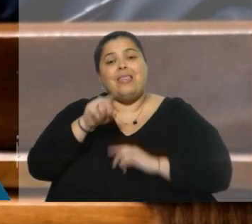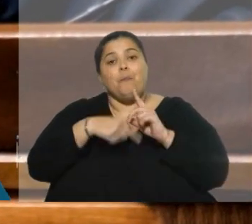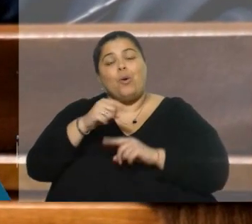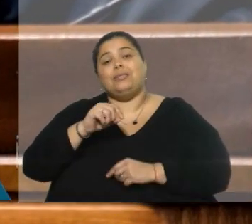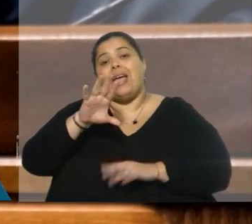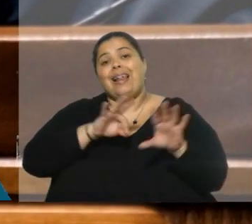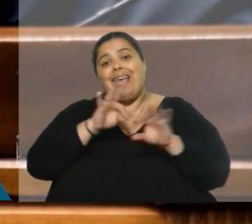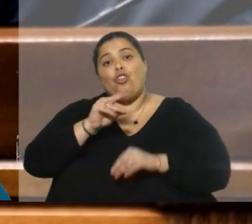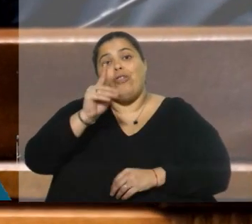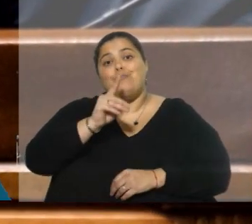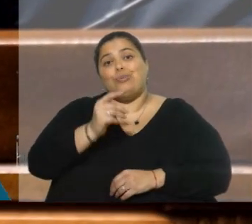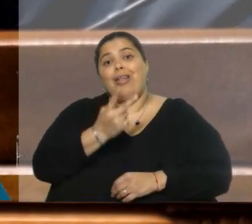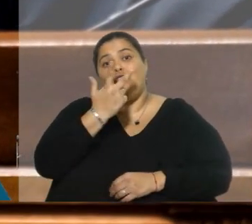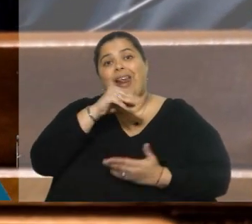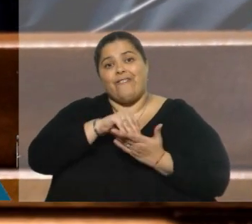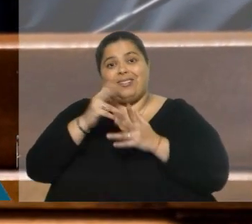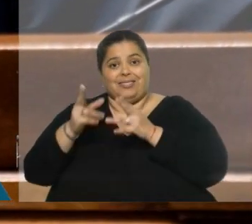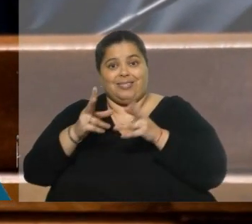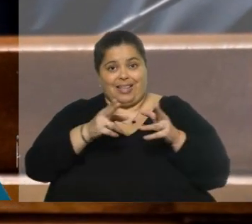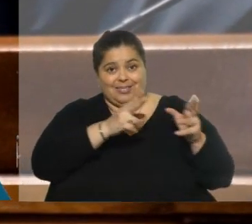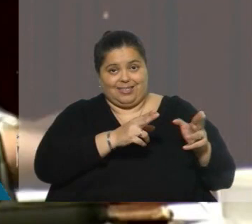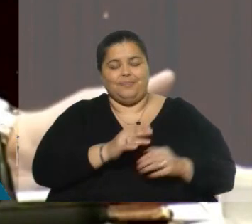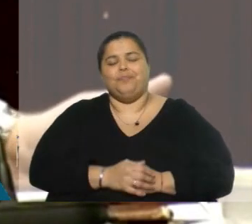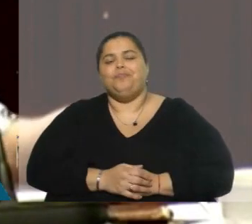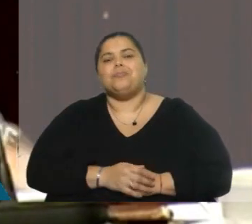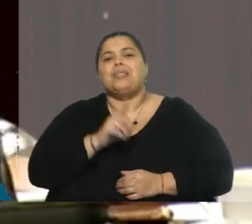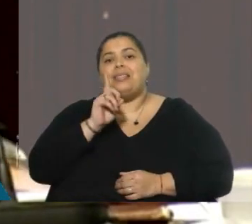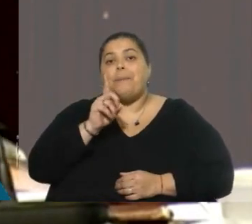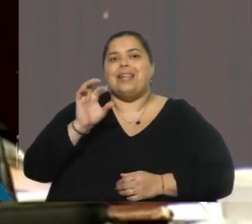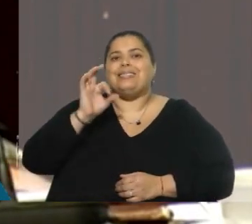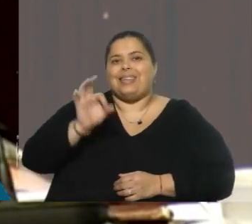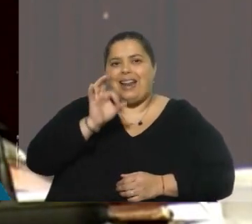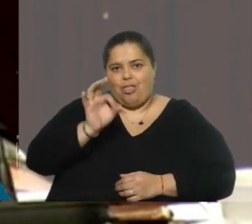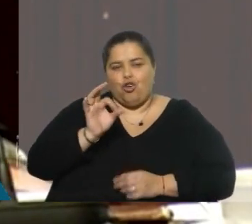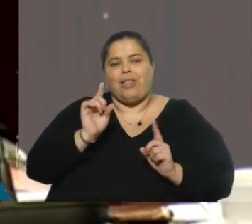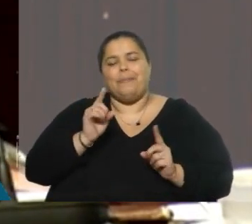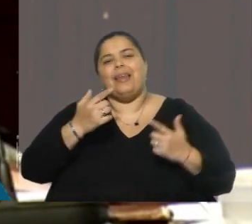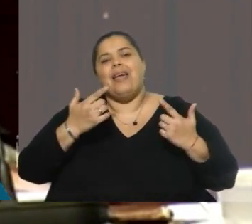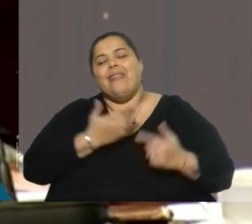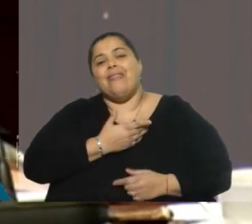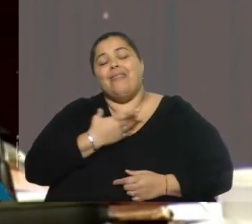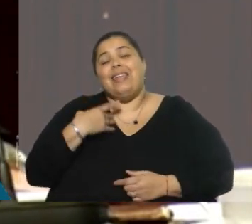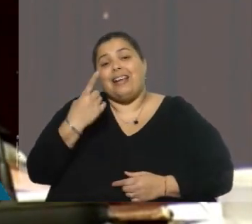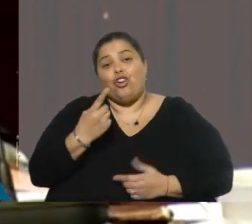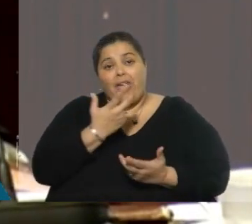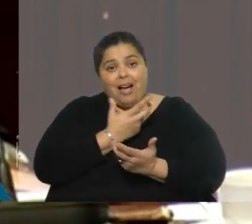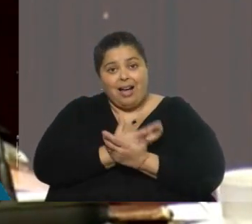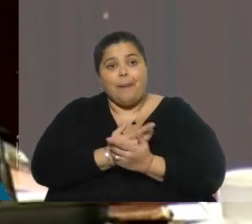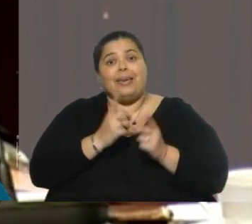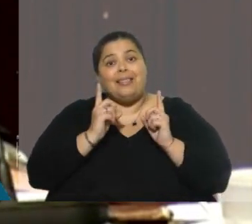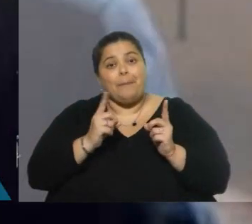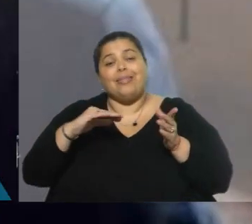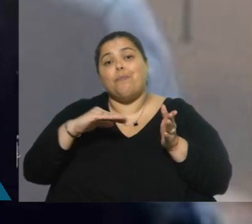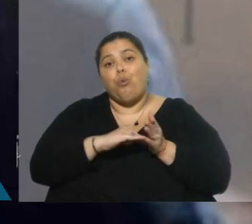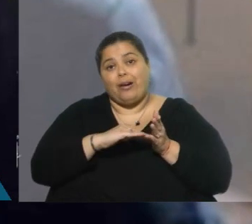tres períodos, en 2005, en 2010 y 2015. Fue senador, director de ANCAP y director de la Administración Nacional de